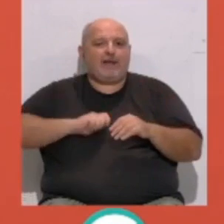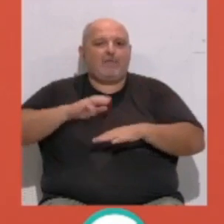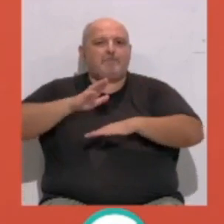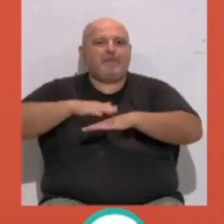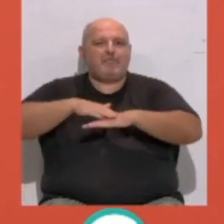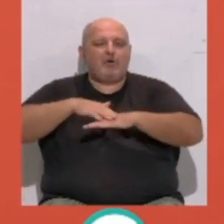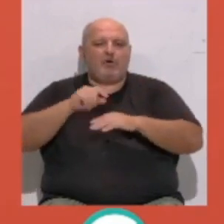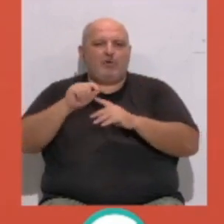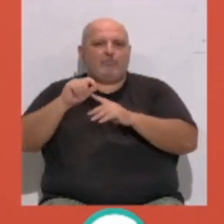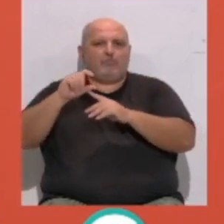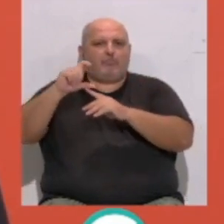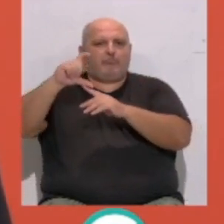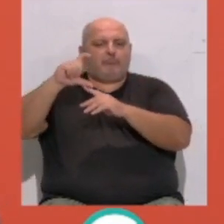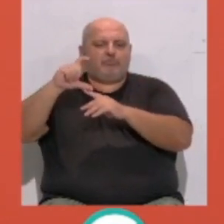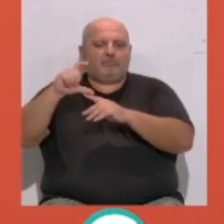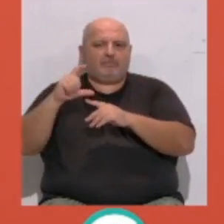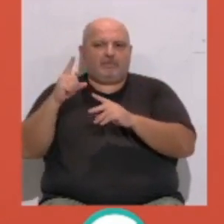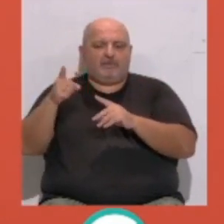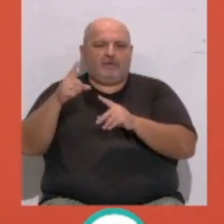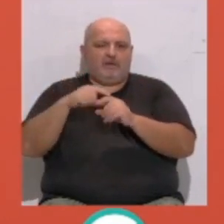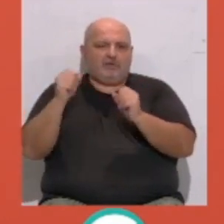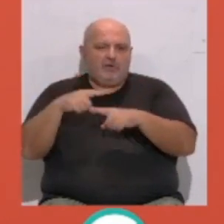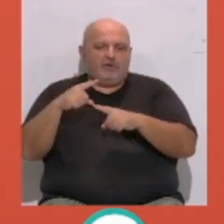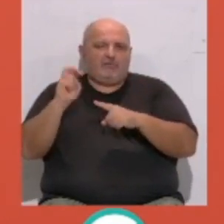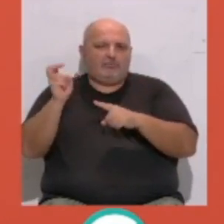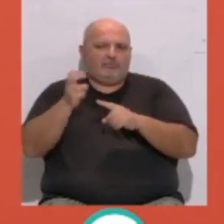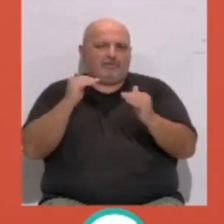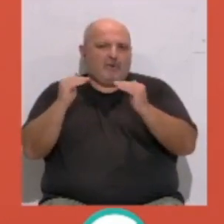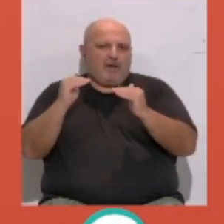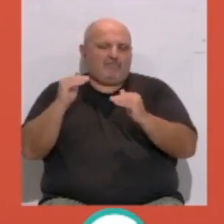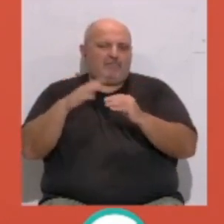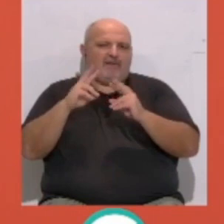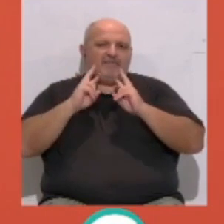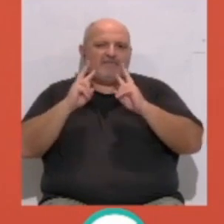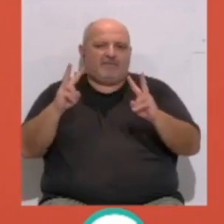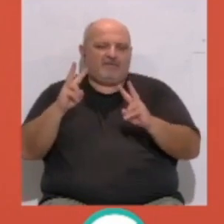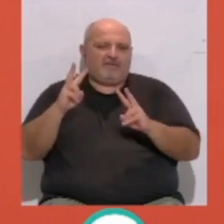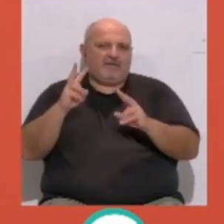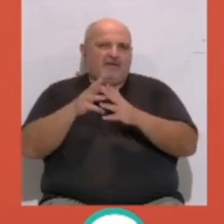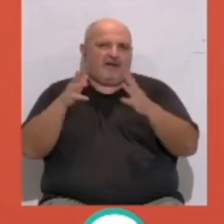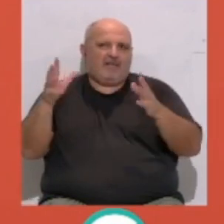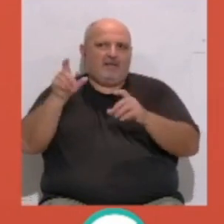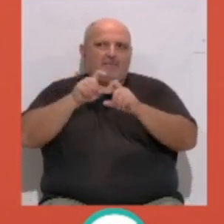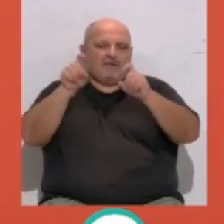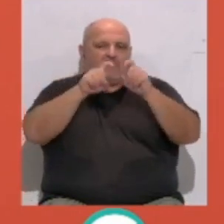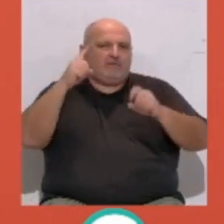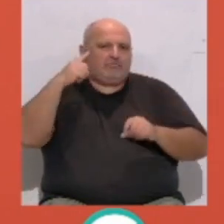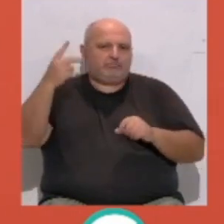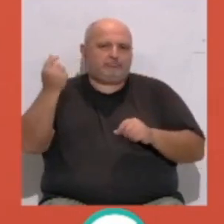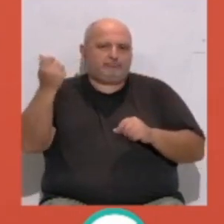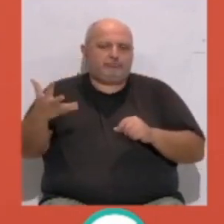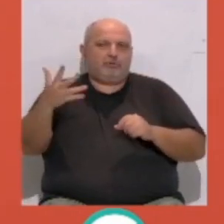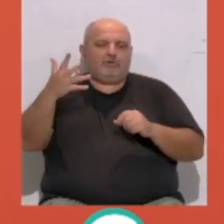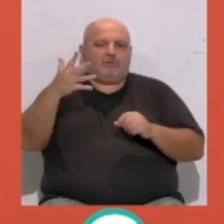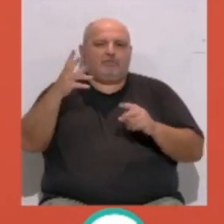con la consiguiente subida de las cotizaciones, los gravámenes temporales a los beneficios extraordinarios de las grandes financieras y empresas energéticas,